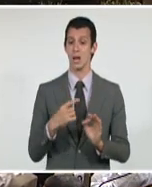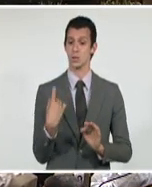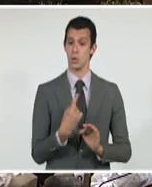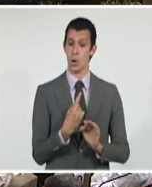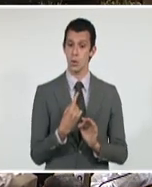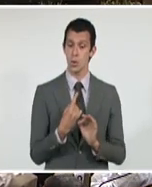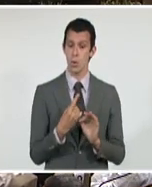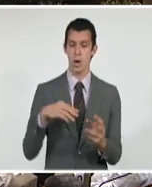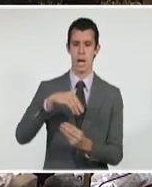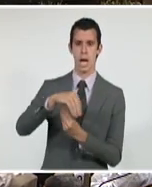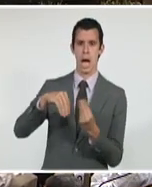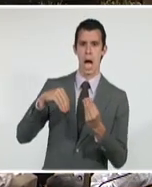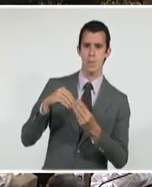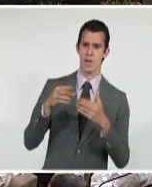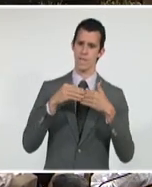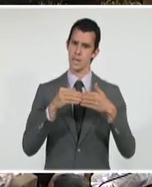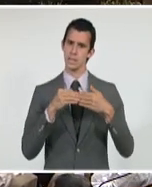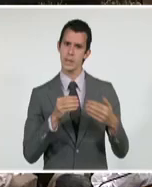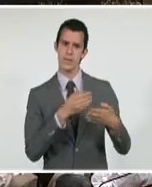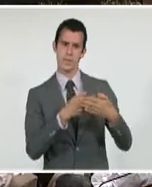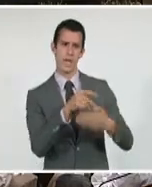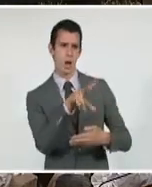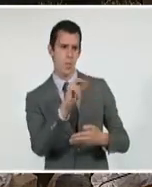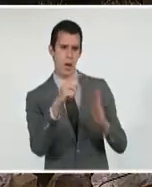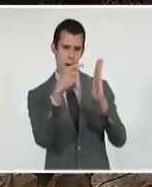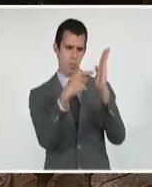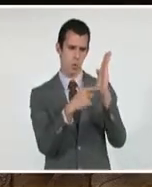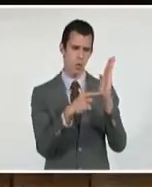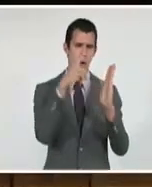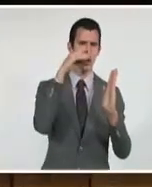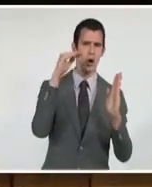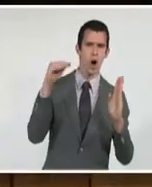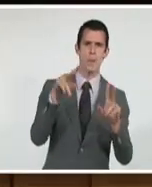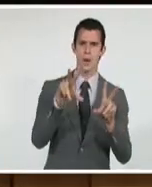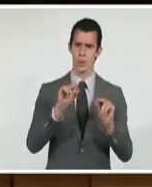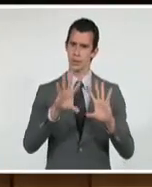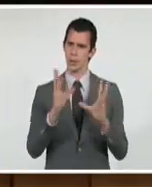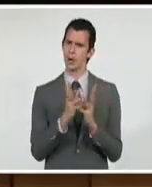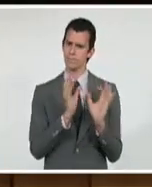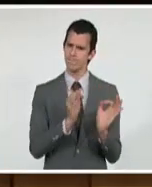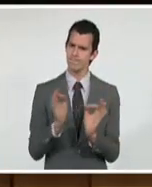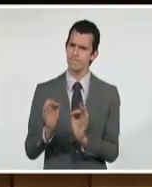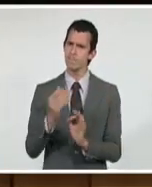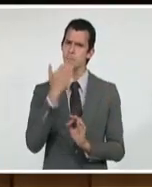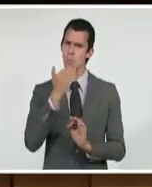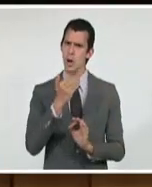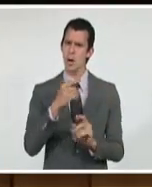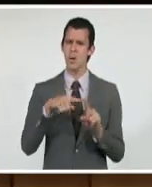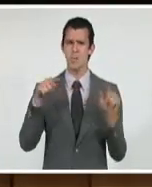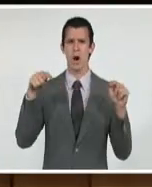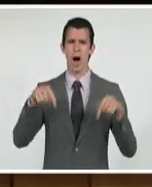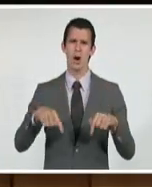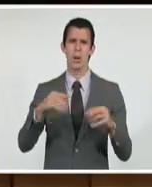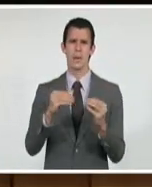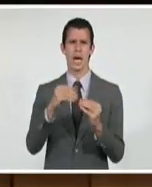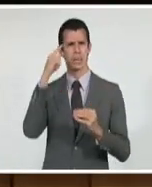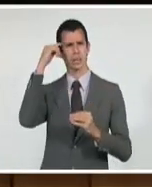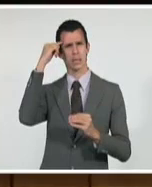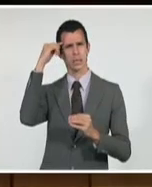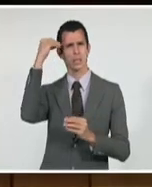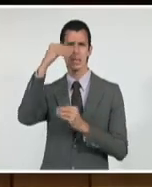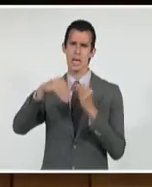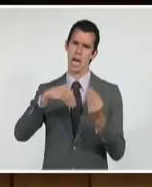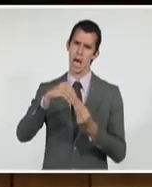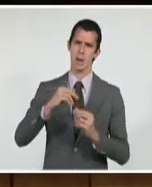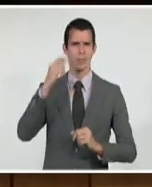demandan cuadros capaces, conscientes de que estamos viviendo tiempos diferentes, con profundas convicciones